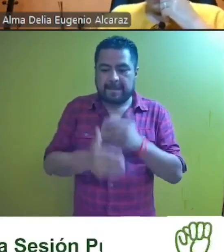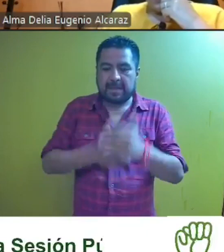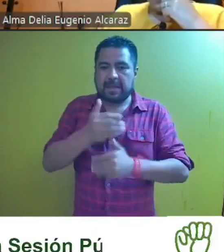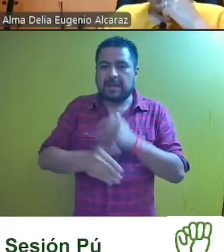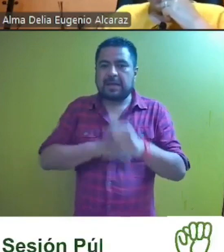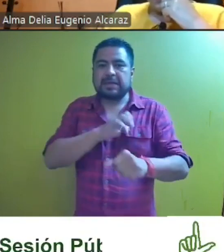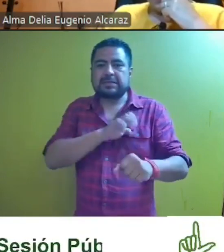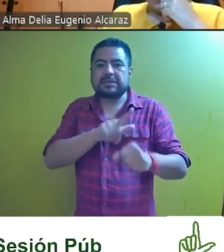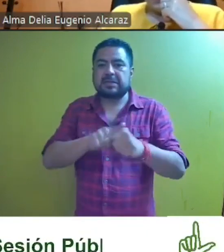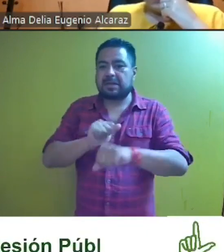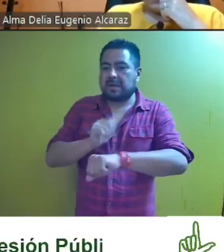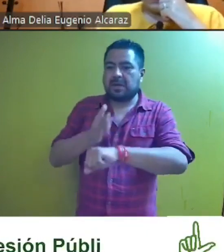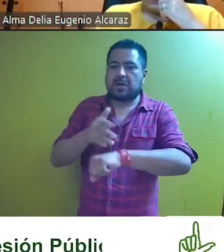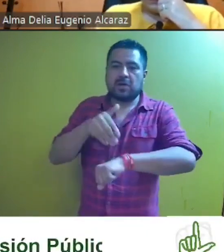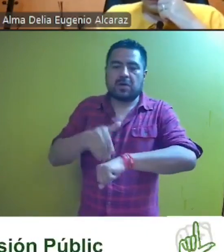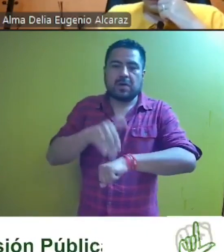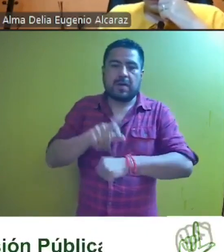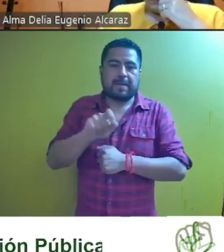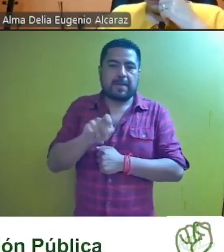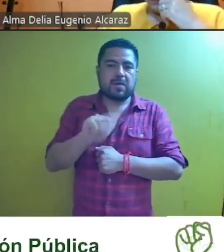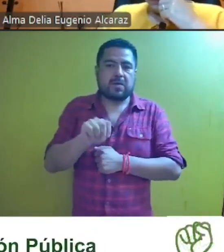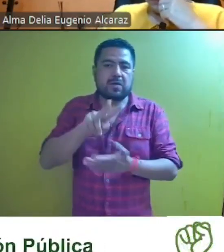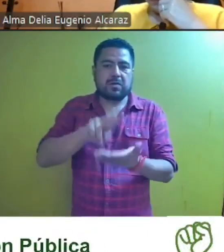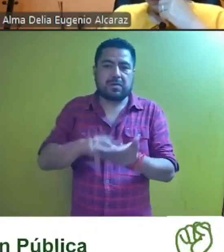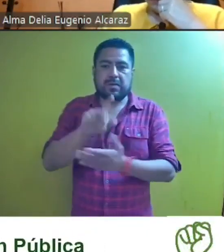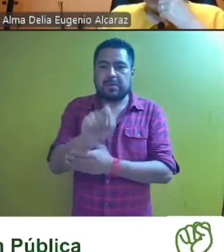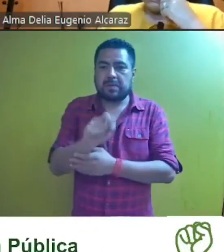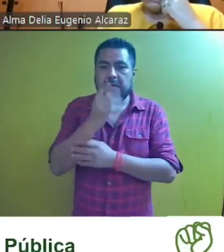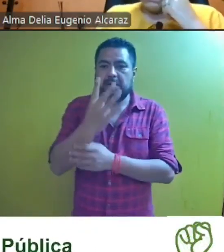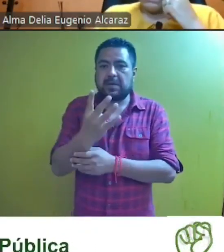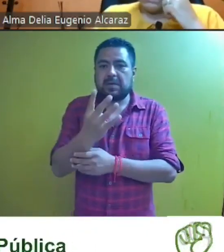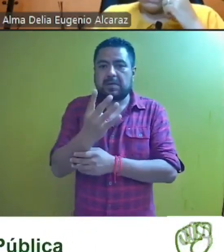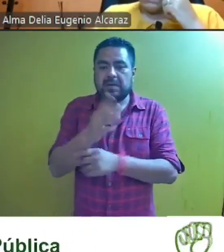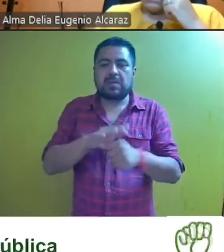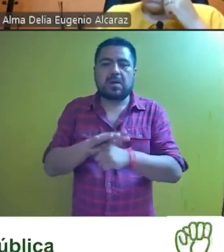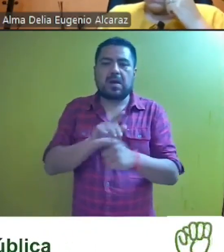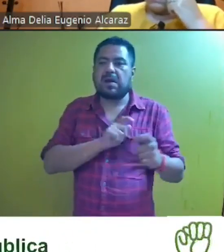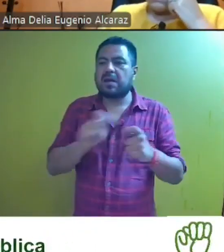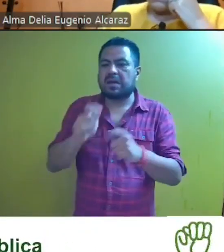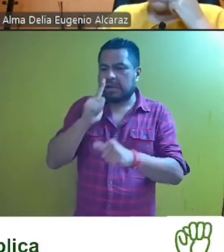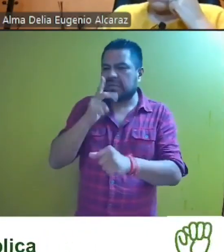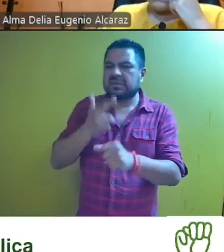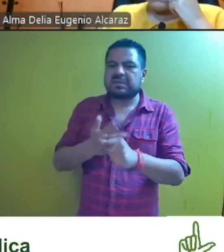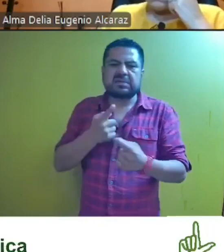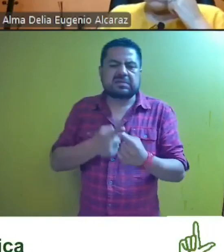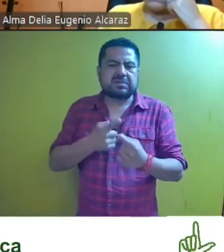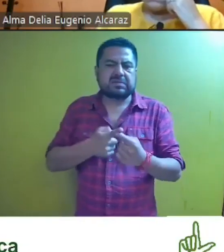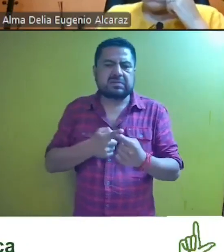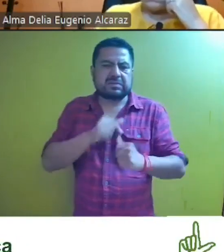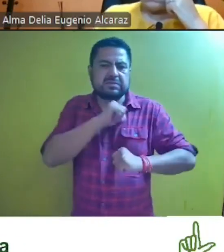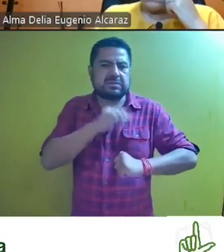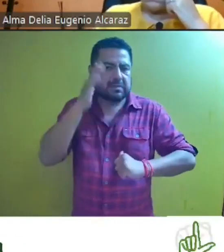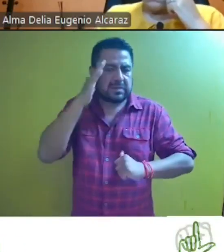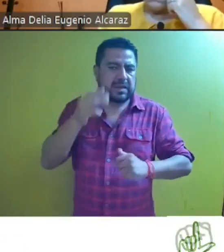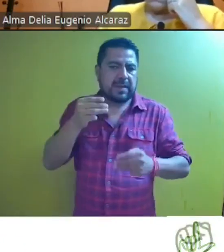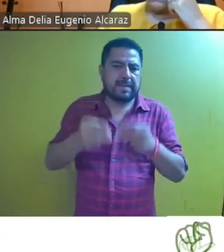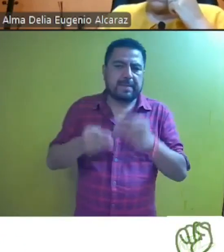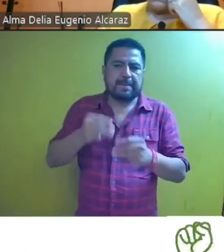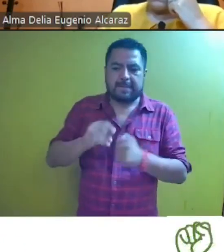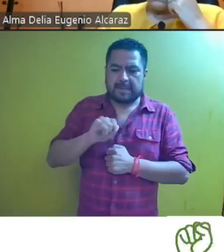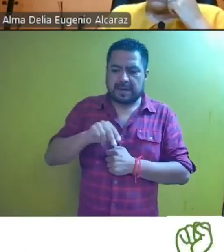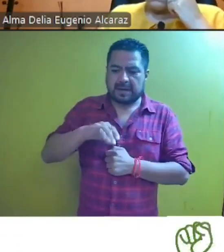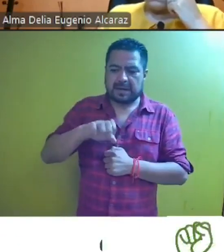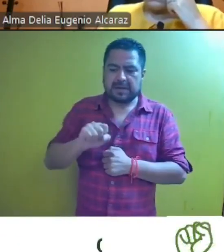especial sancionador número veintinueve del dos mil veinticuatro que fue turnado a la ponencia a cargo del magistrado José Inés